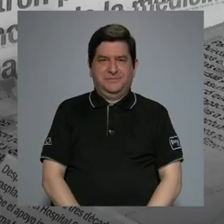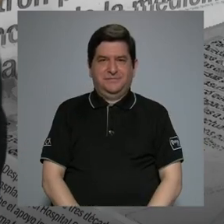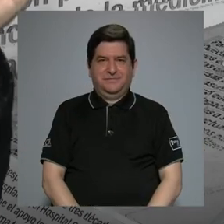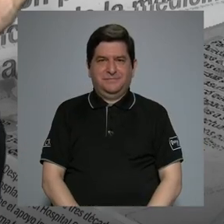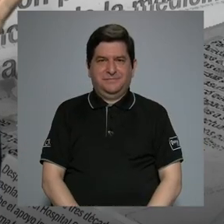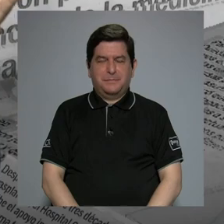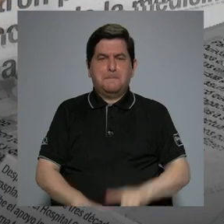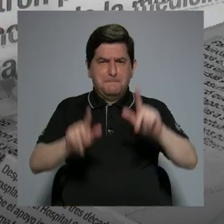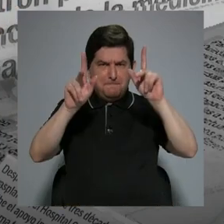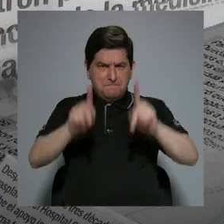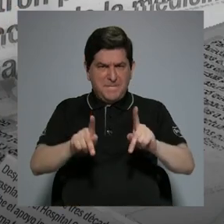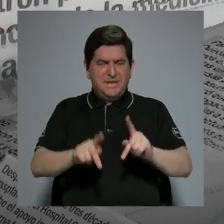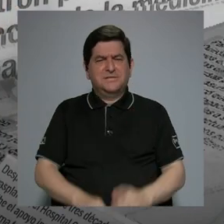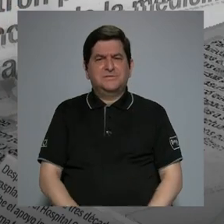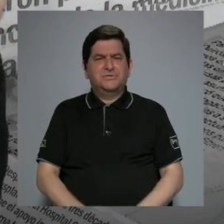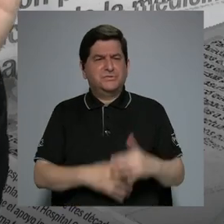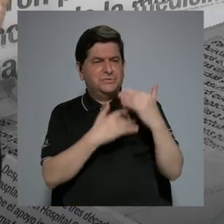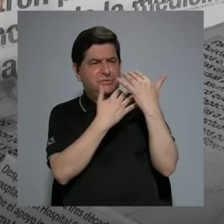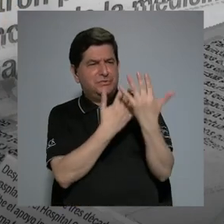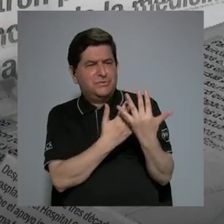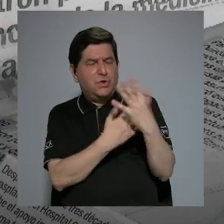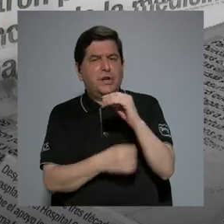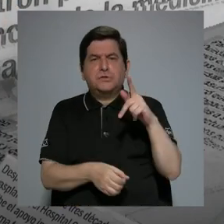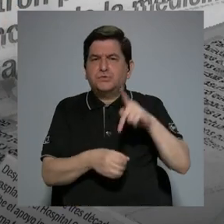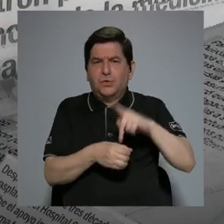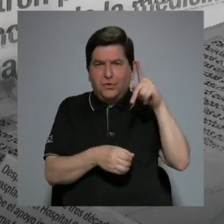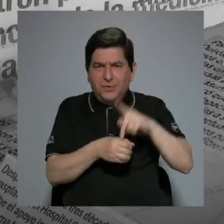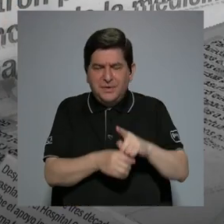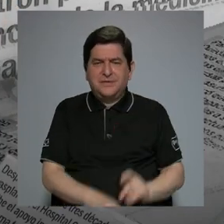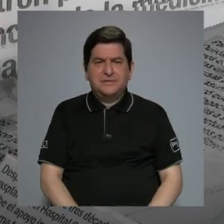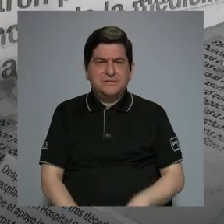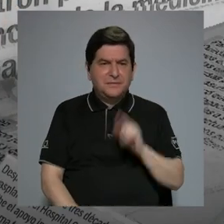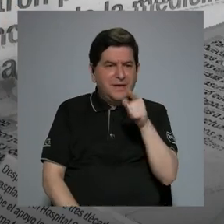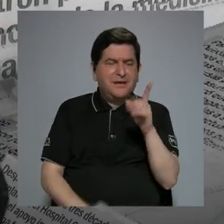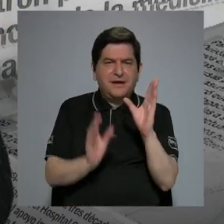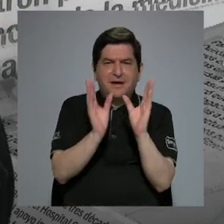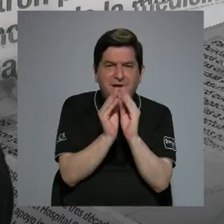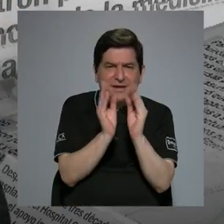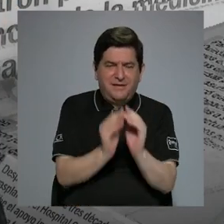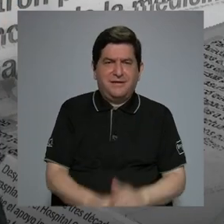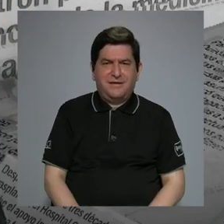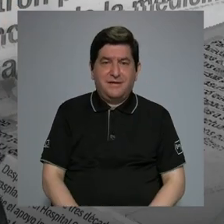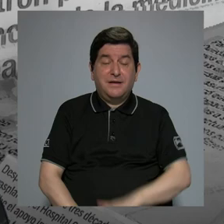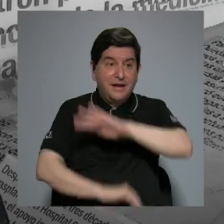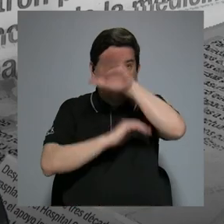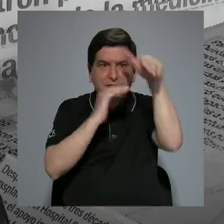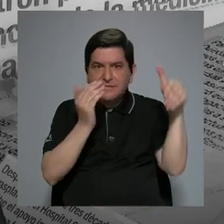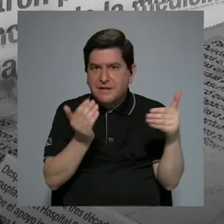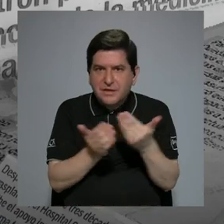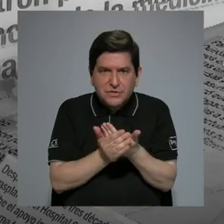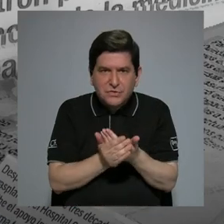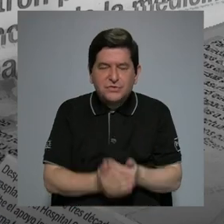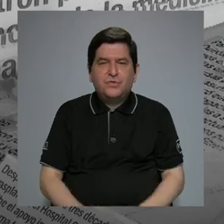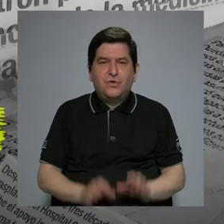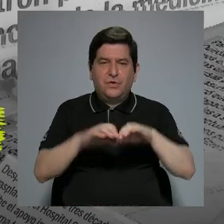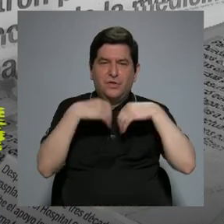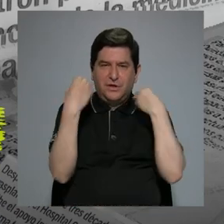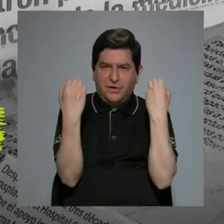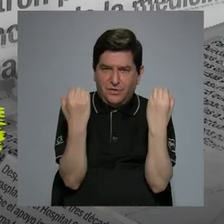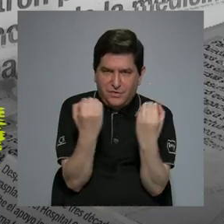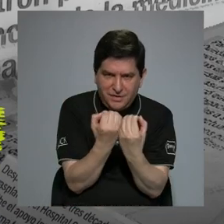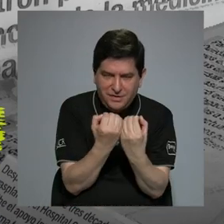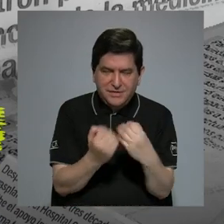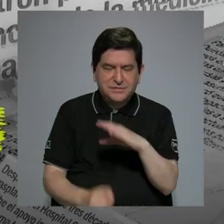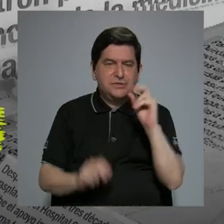cuántas personas esperan, quiénes están participando en este congreso en cuanto a todo lo de la organización